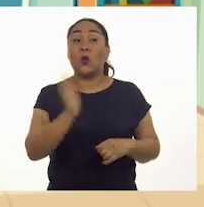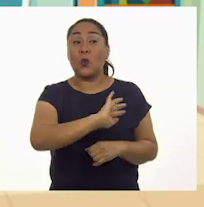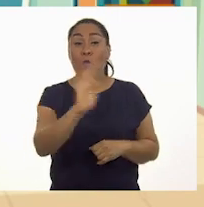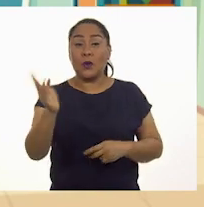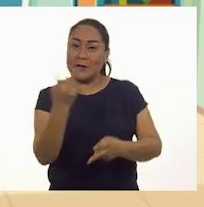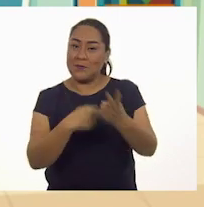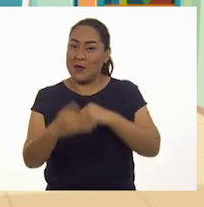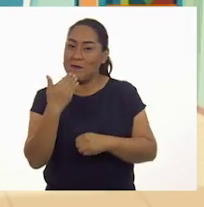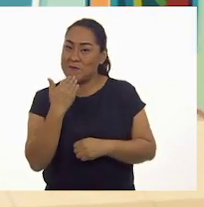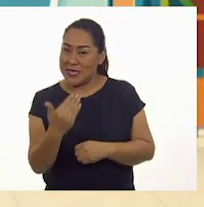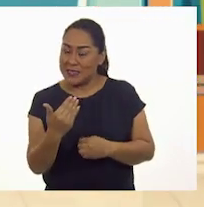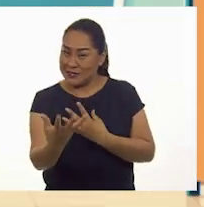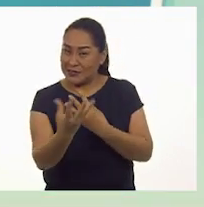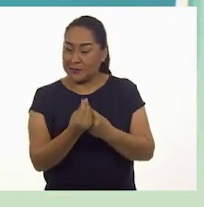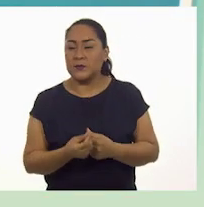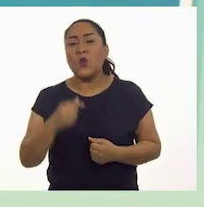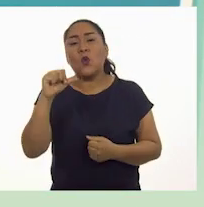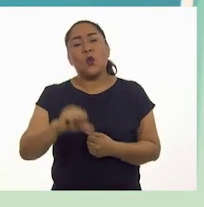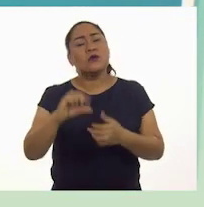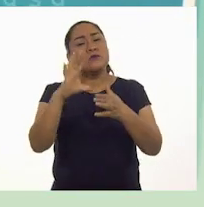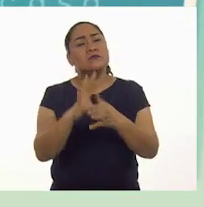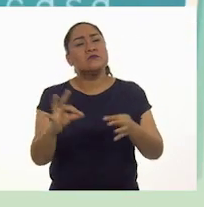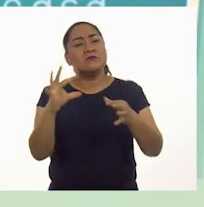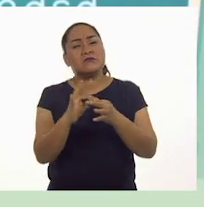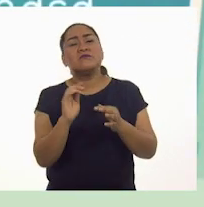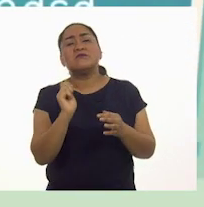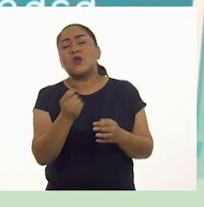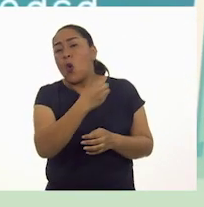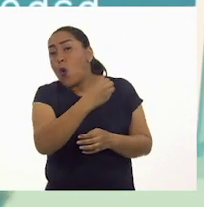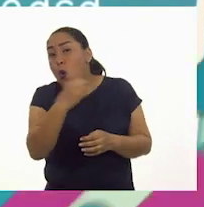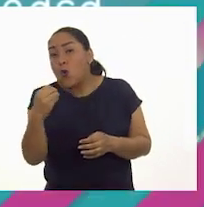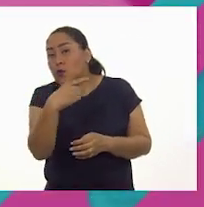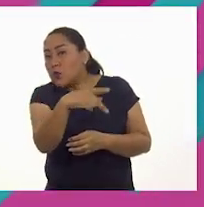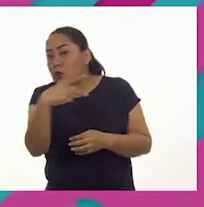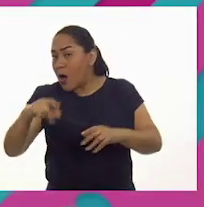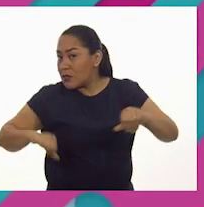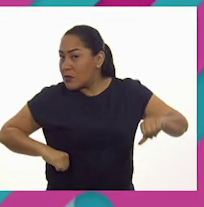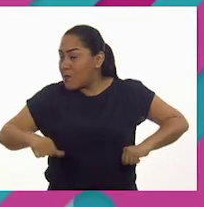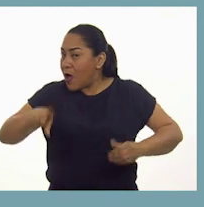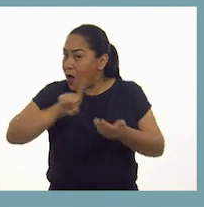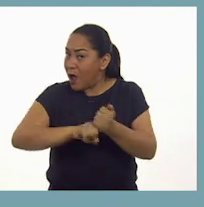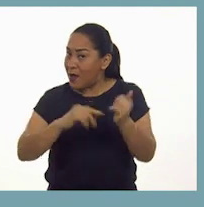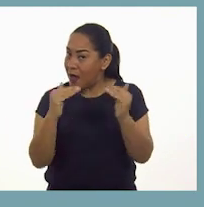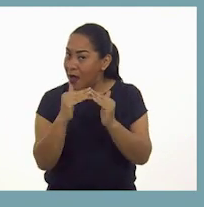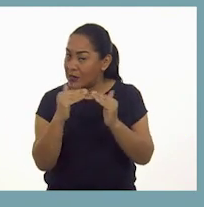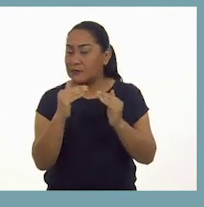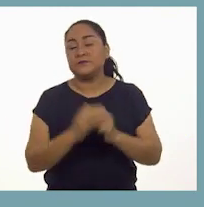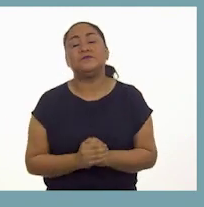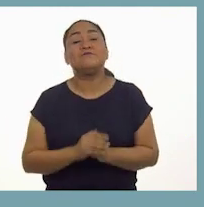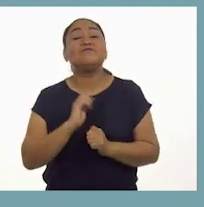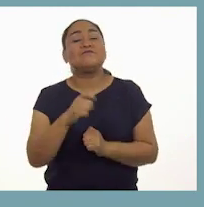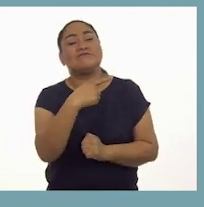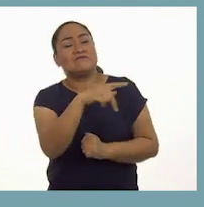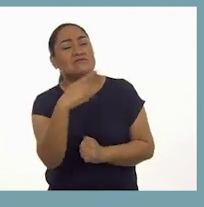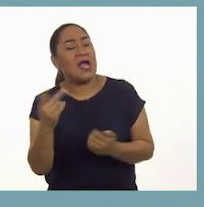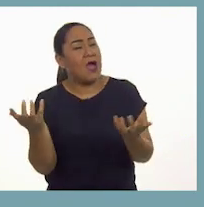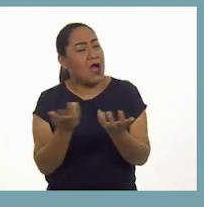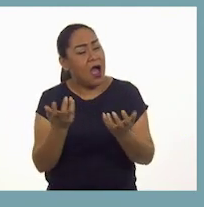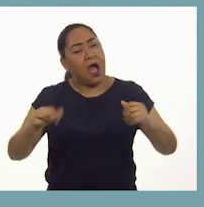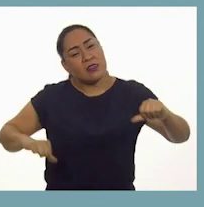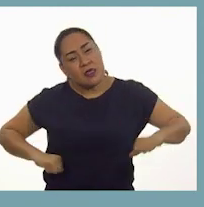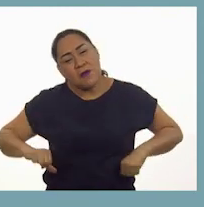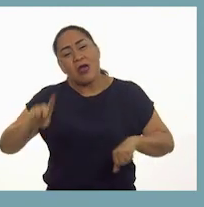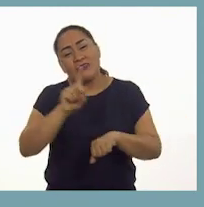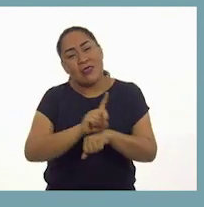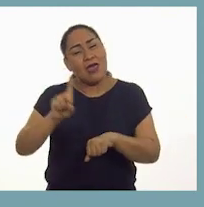bienvenidas y bienvenidos. Hoy hablaremos del orden de las actividades en casa. Todas las actividades cotidianas que se